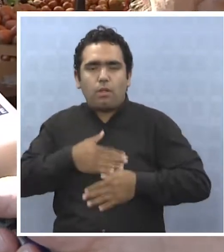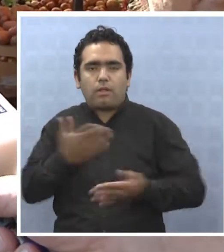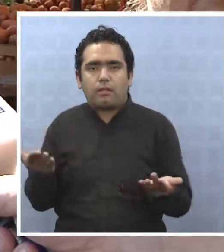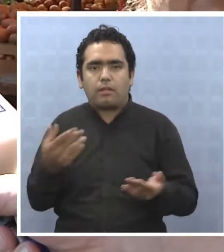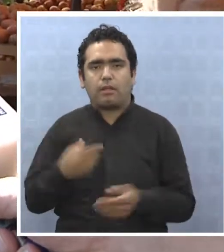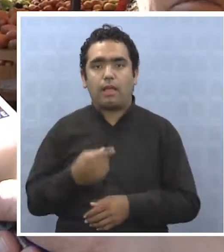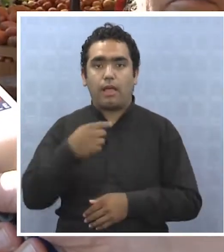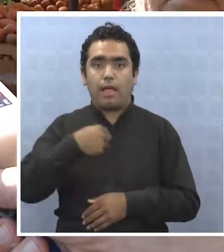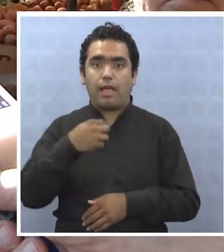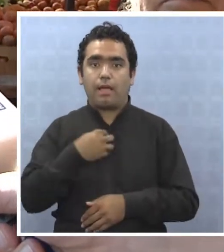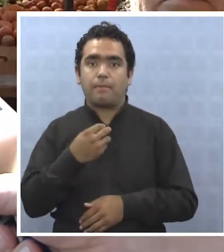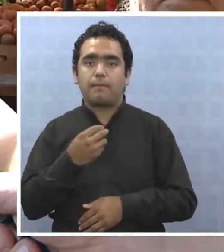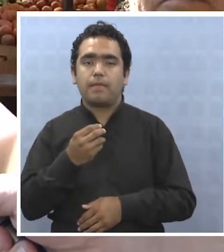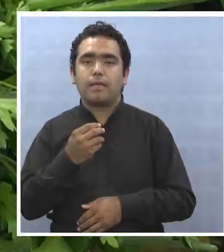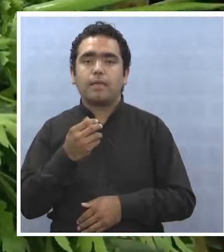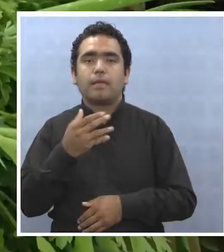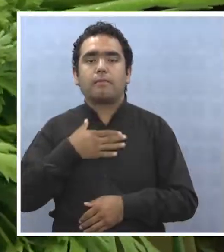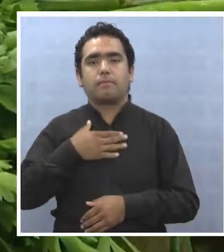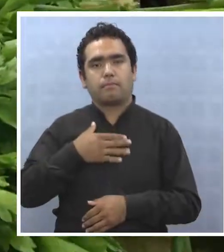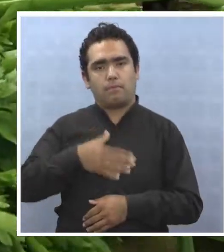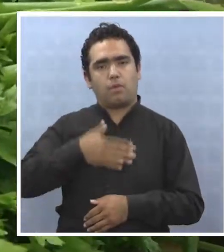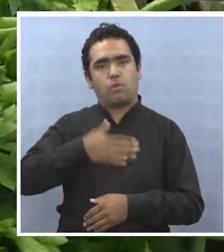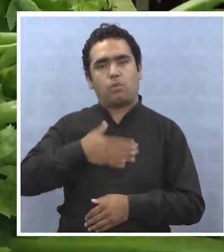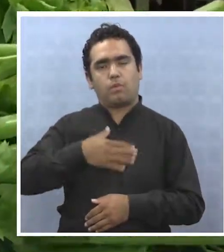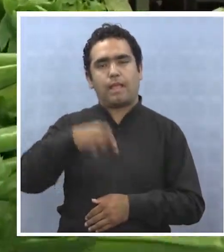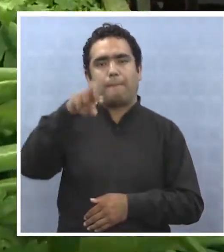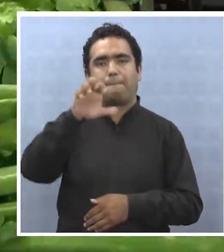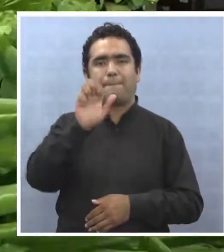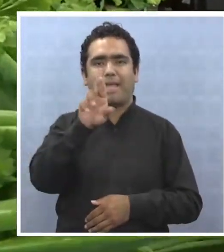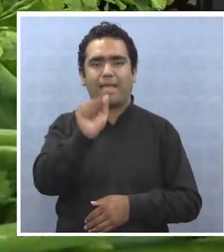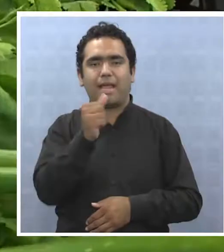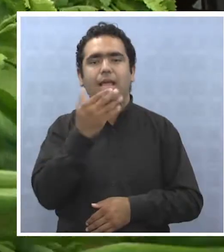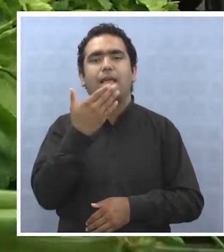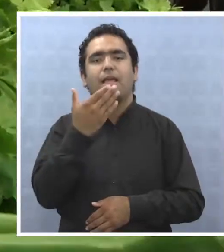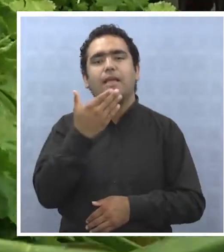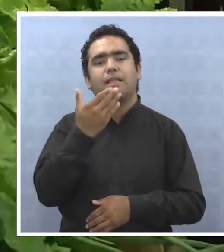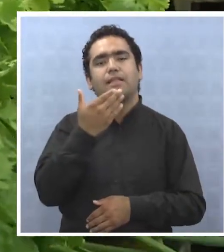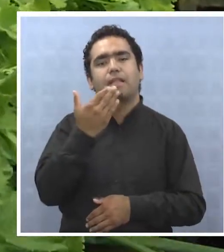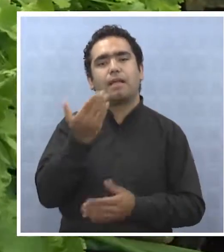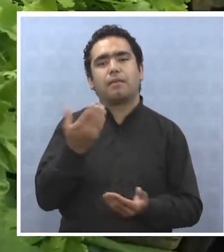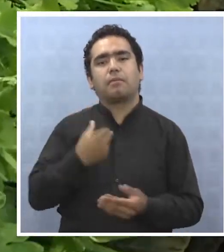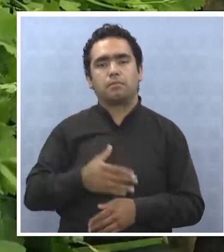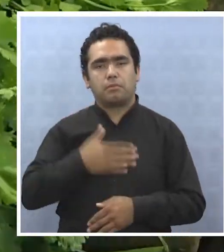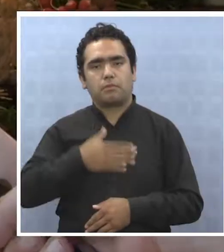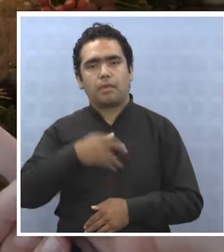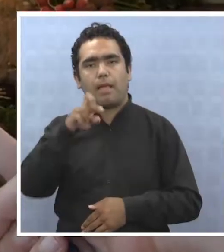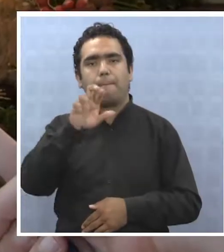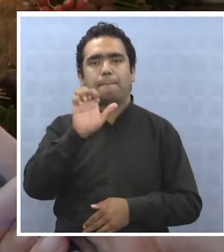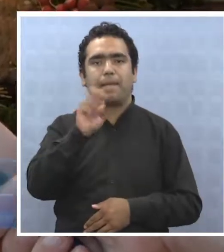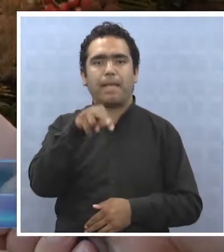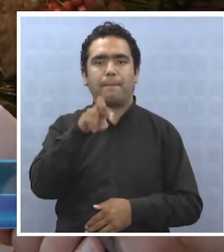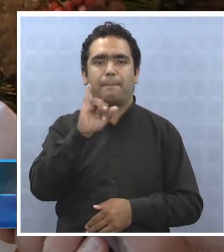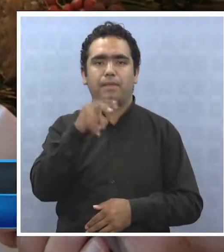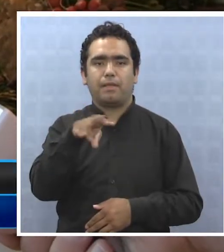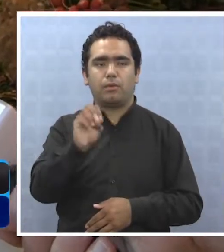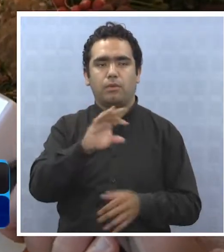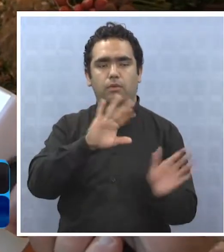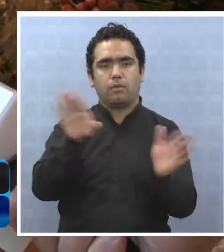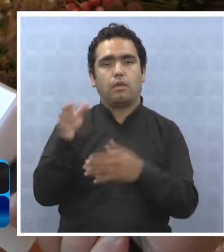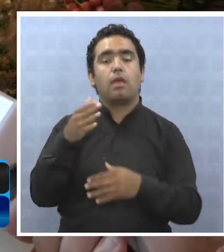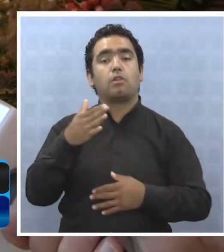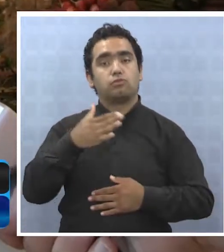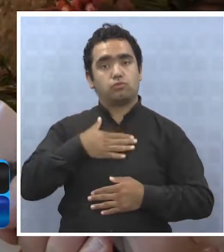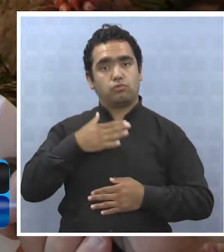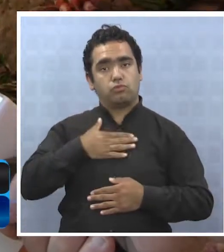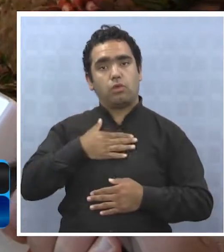preferida mía es la pera y el pepino. Hay que comer sano por la salud. Por ejemplo, yo como sano porque yo soy